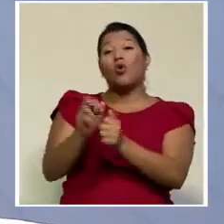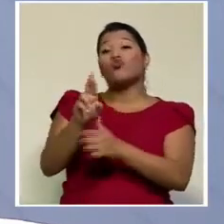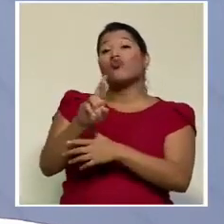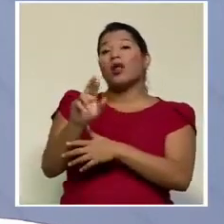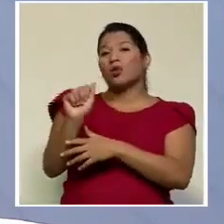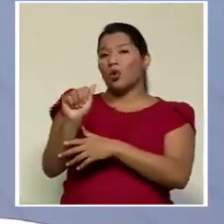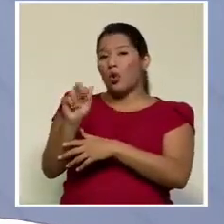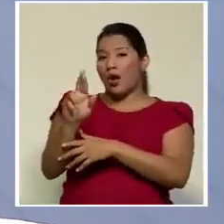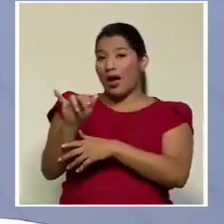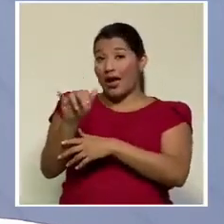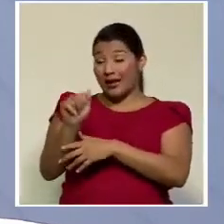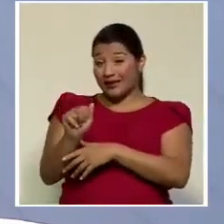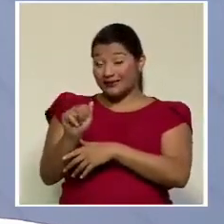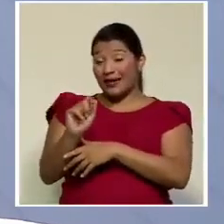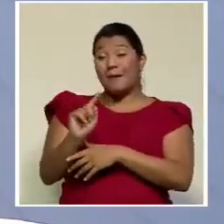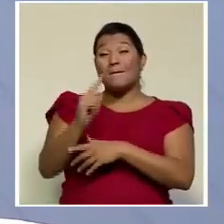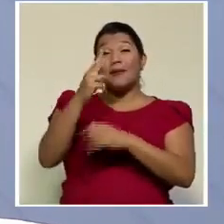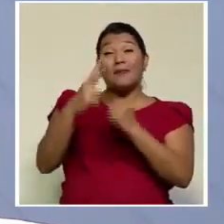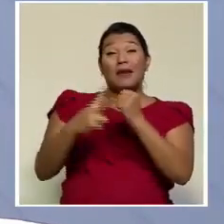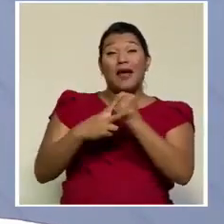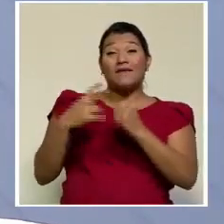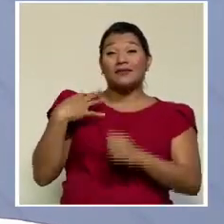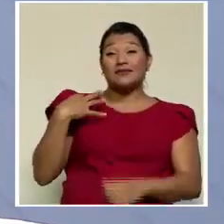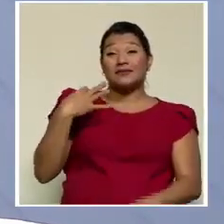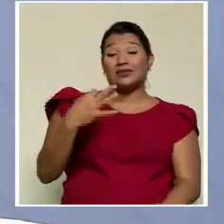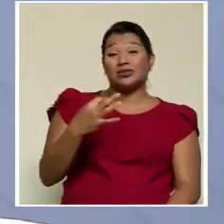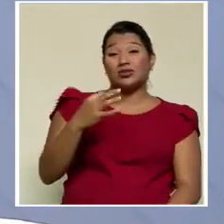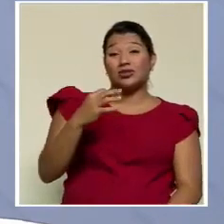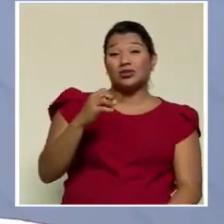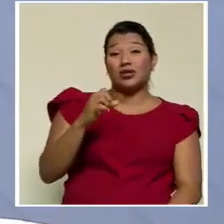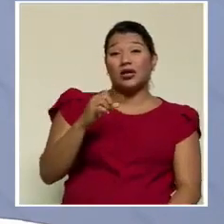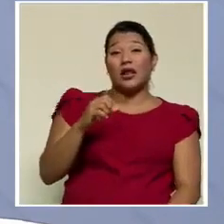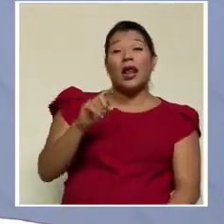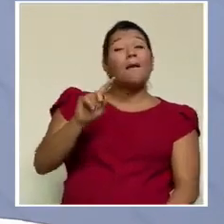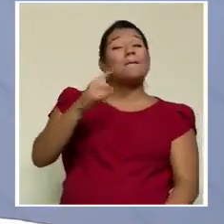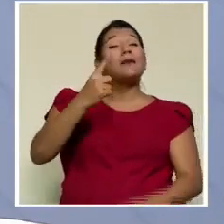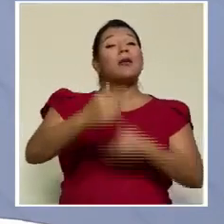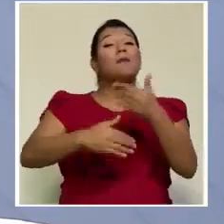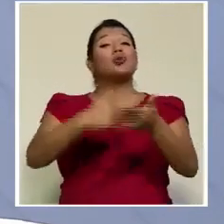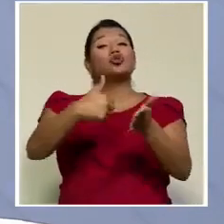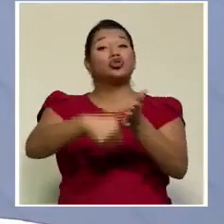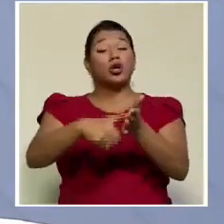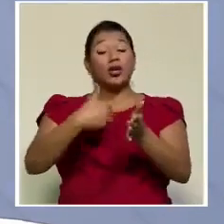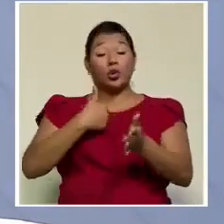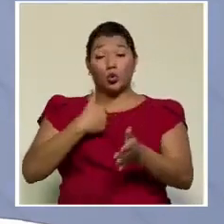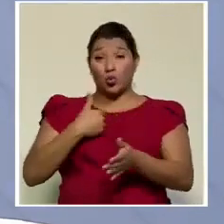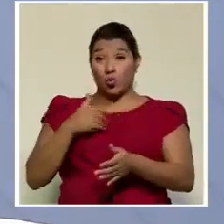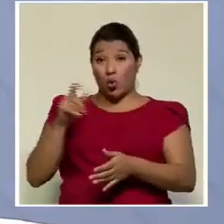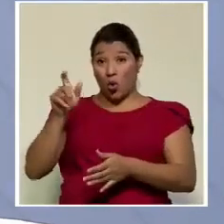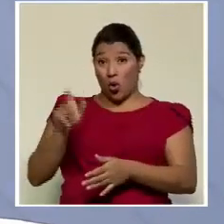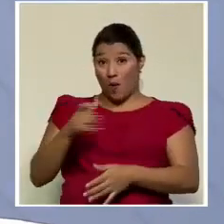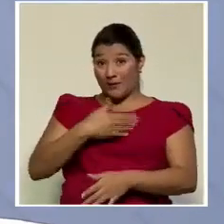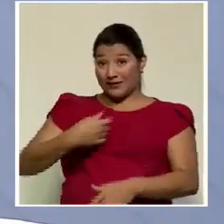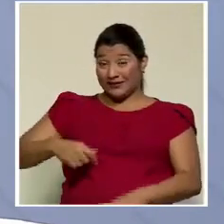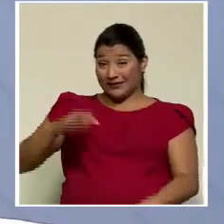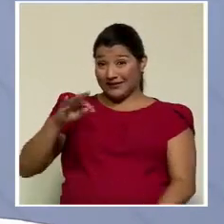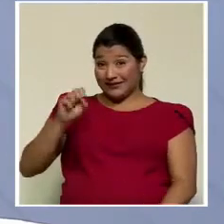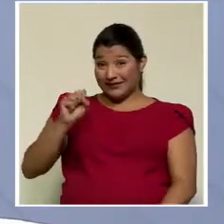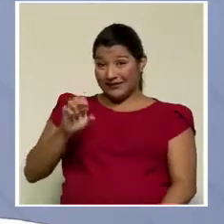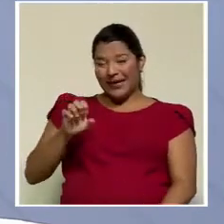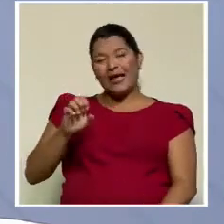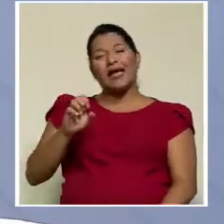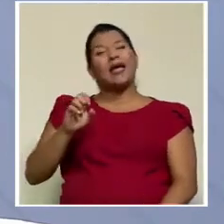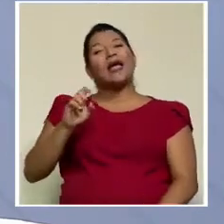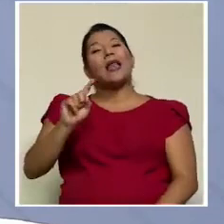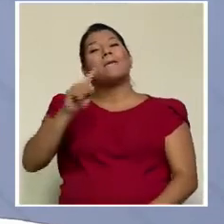elección que vivió Sobrado como magistrado fue la elección en la que nos fuimos a segunda ronda, la